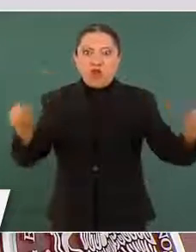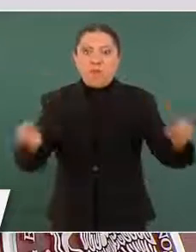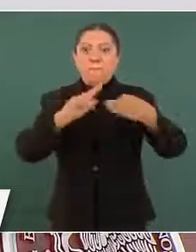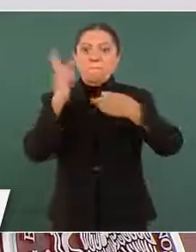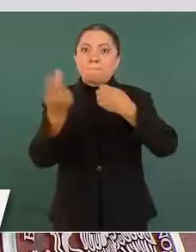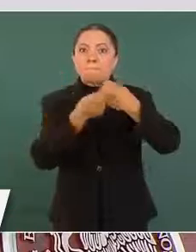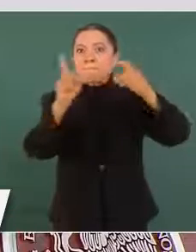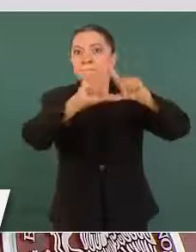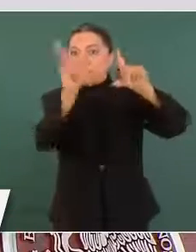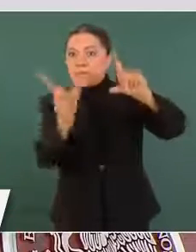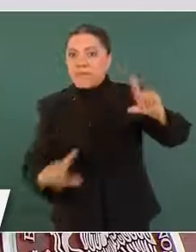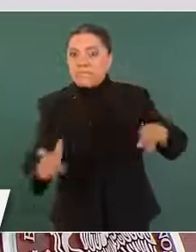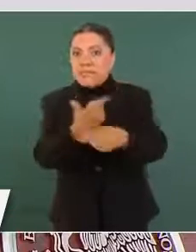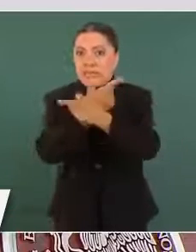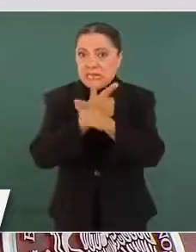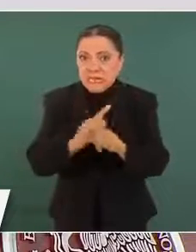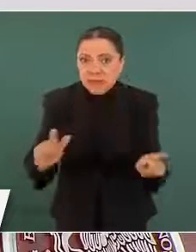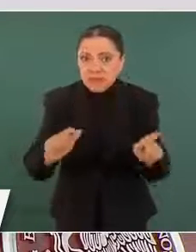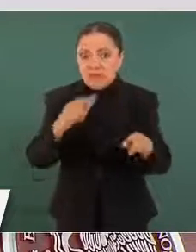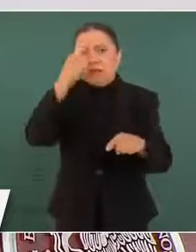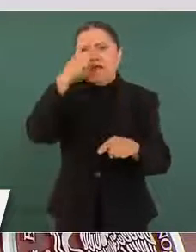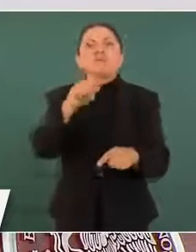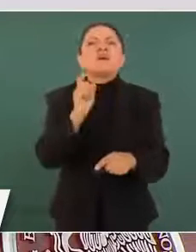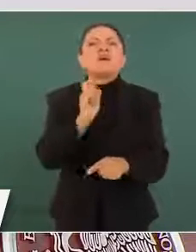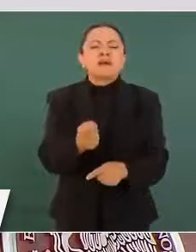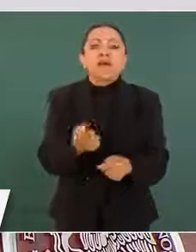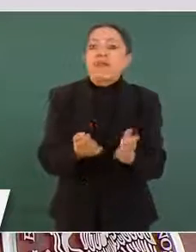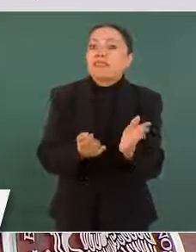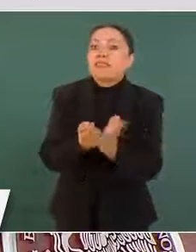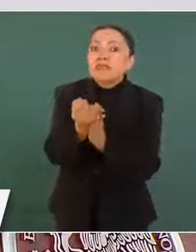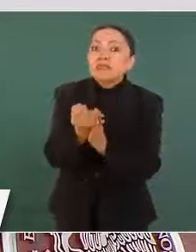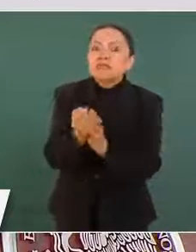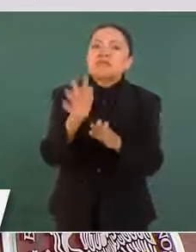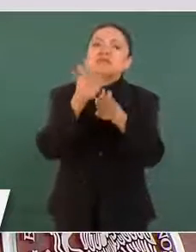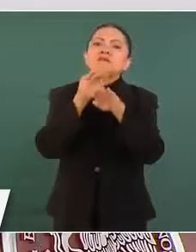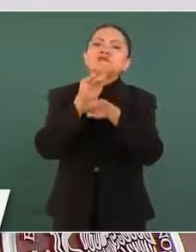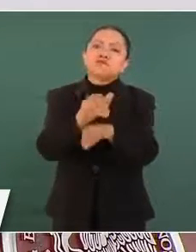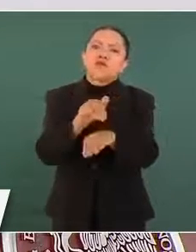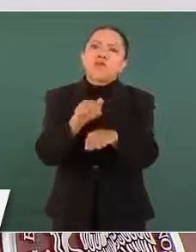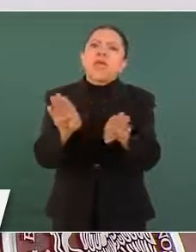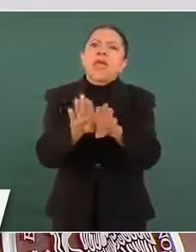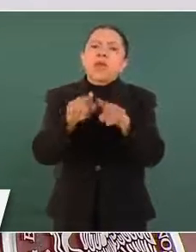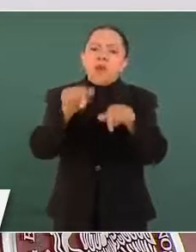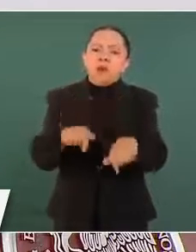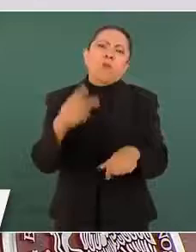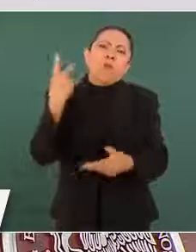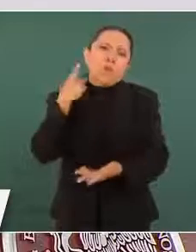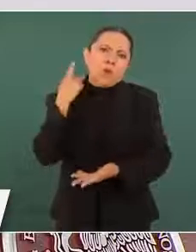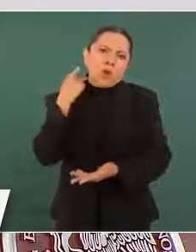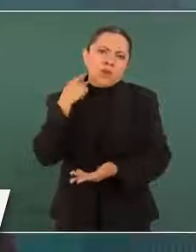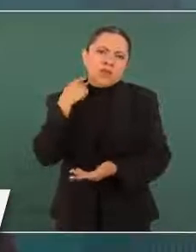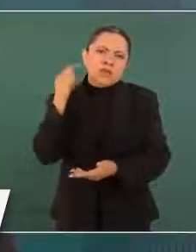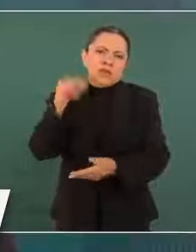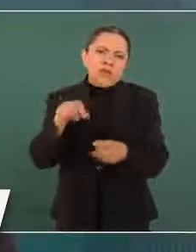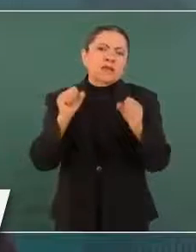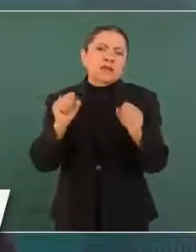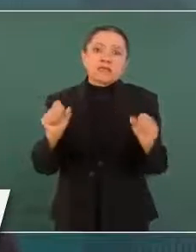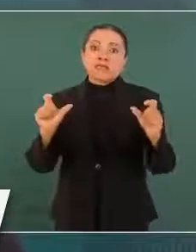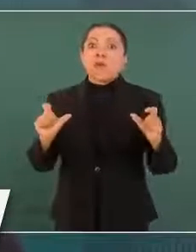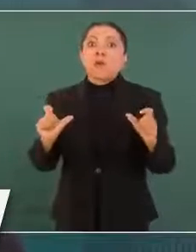a decidir sobre la política de seguridad que se